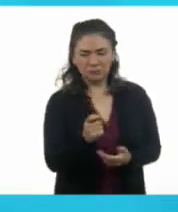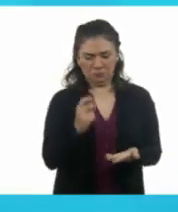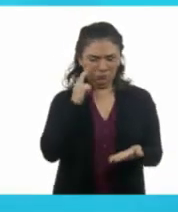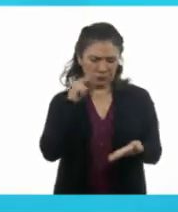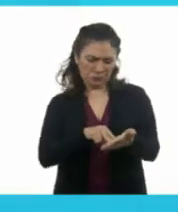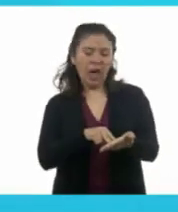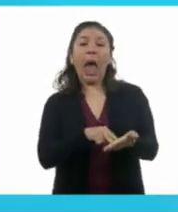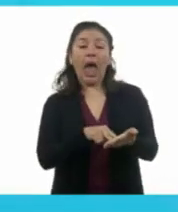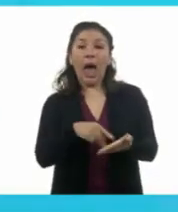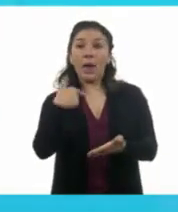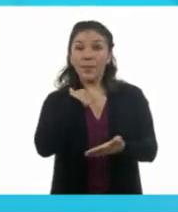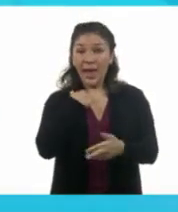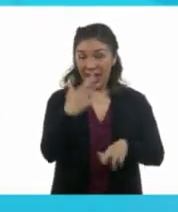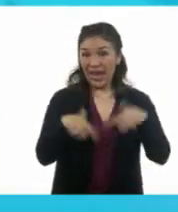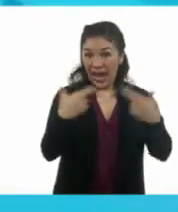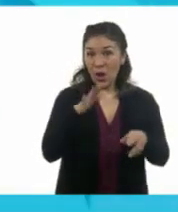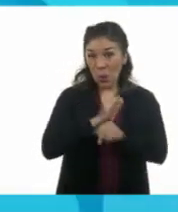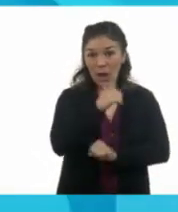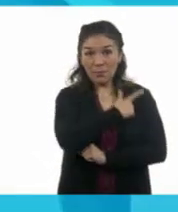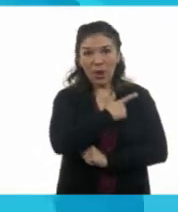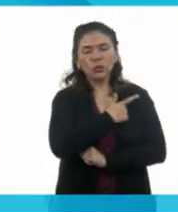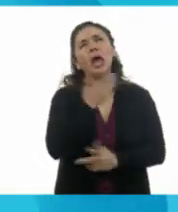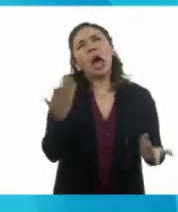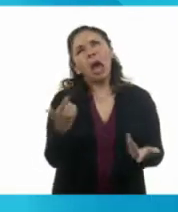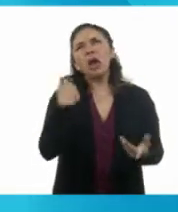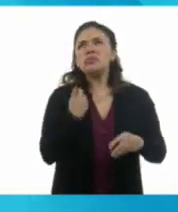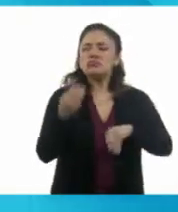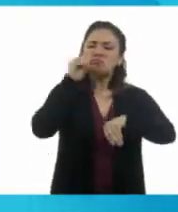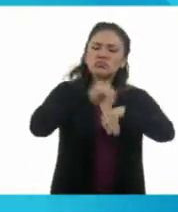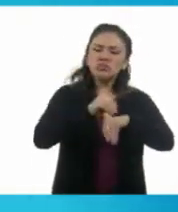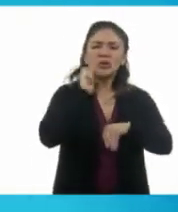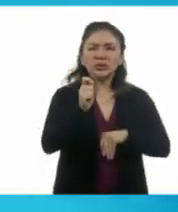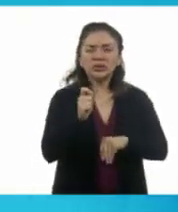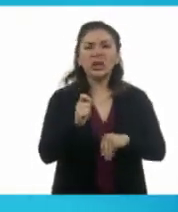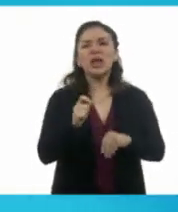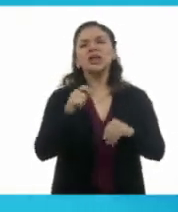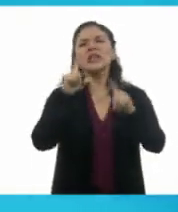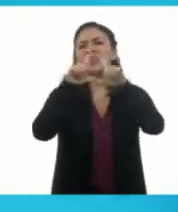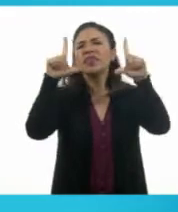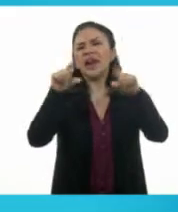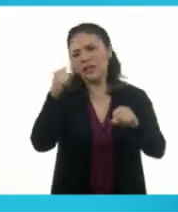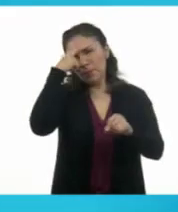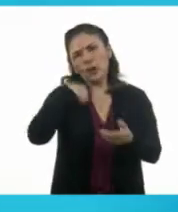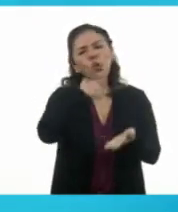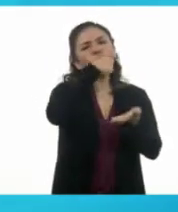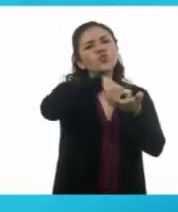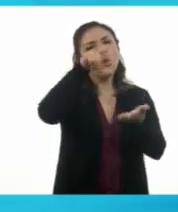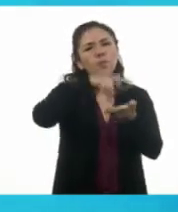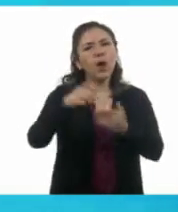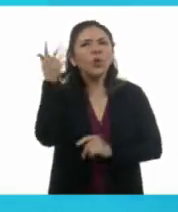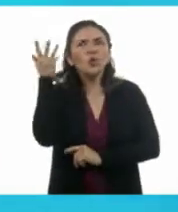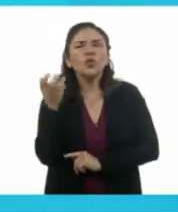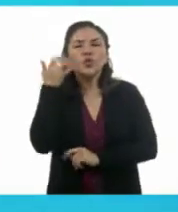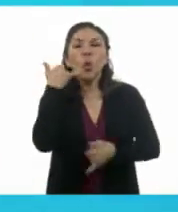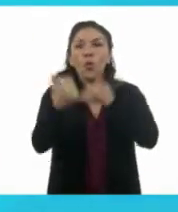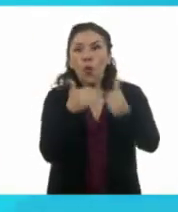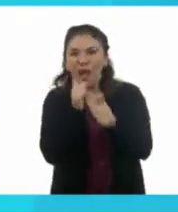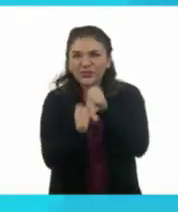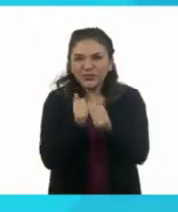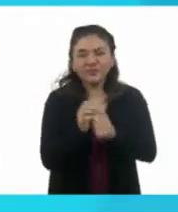Ah, en mis opciones de regalo. Pues puse una tarjeta de regalo para comprar y descargar videojuegos.